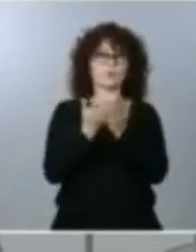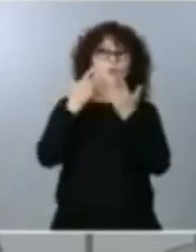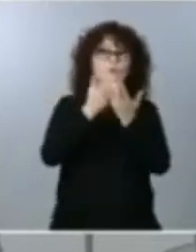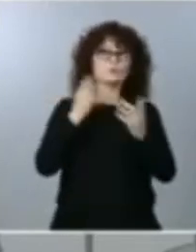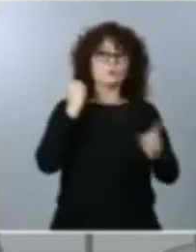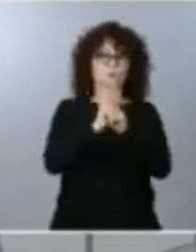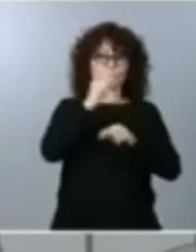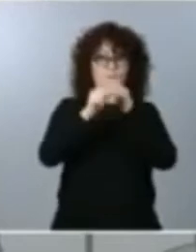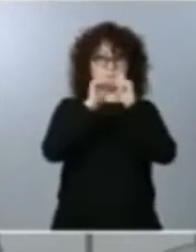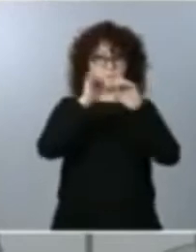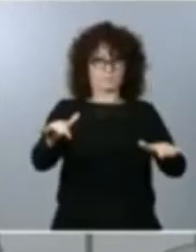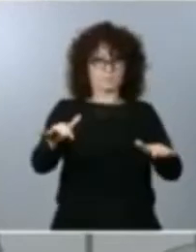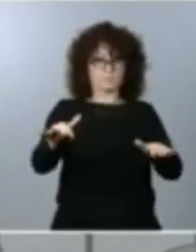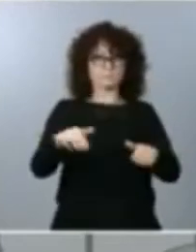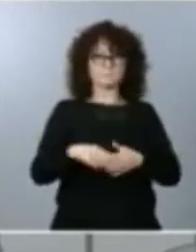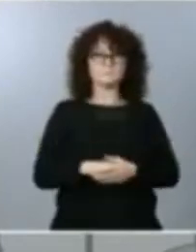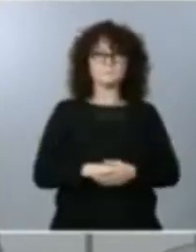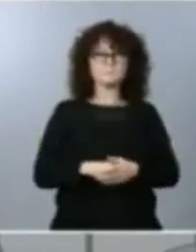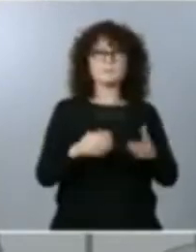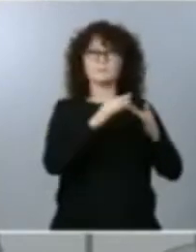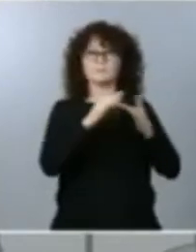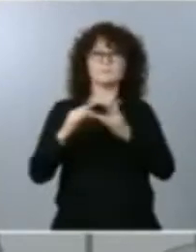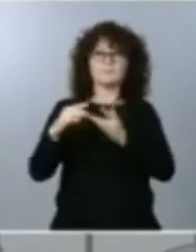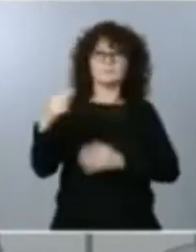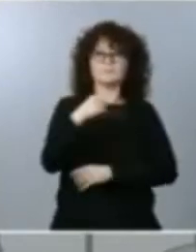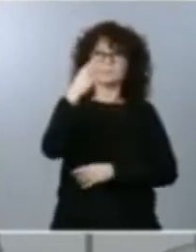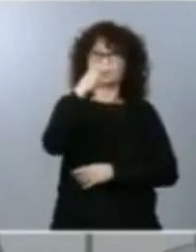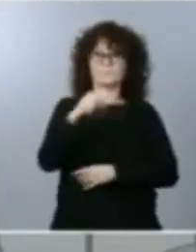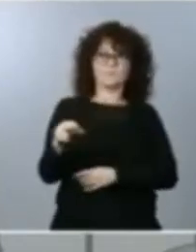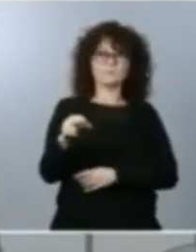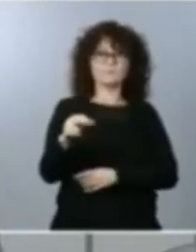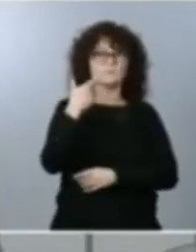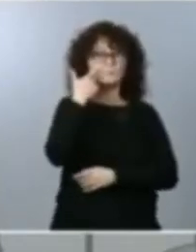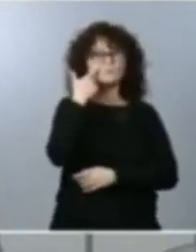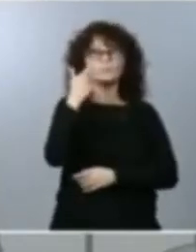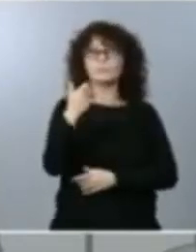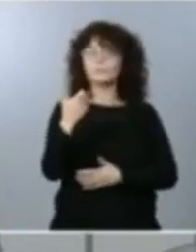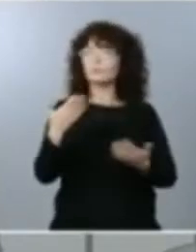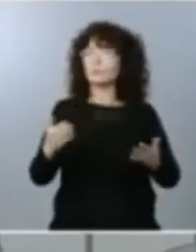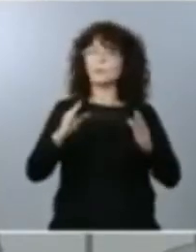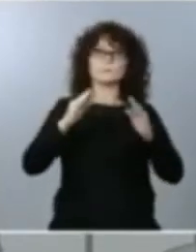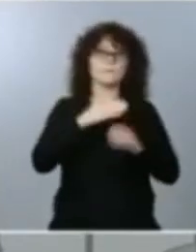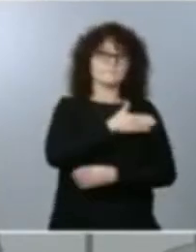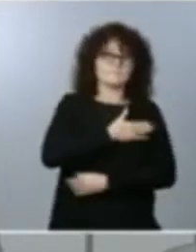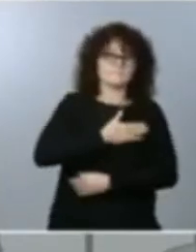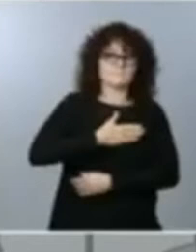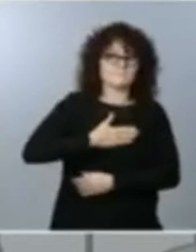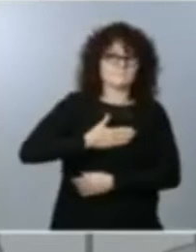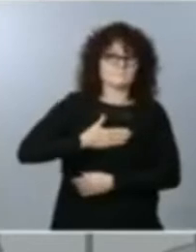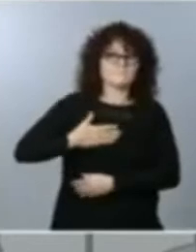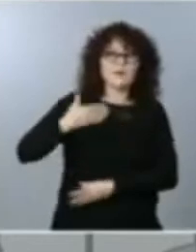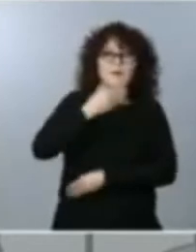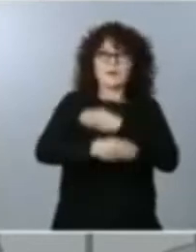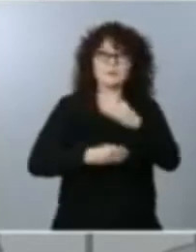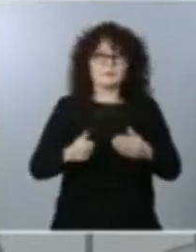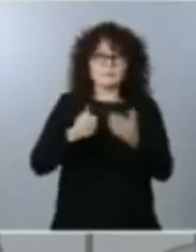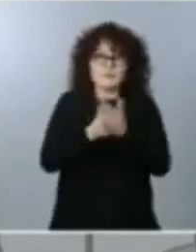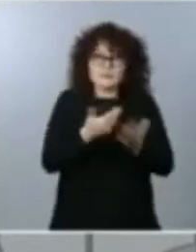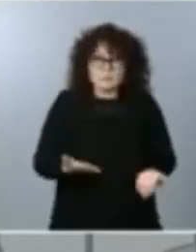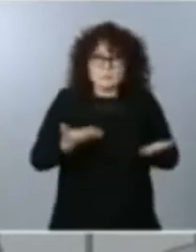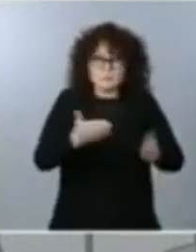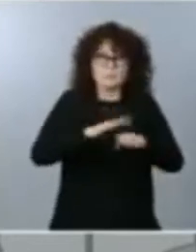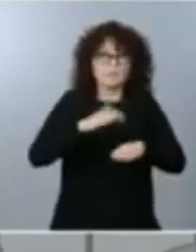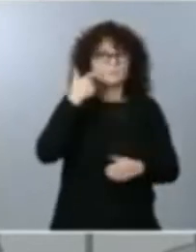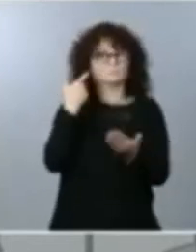Los líderes del G20 han puesto de relieve su firme voluntad de hacer todo lo necesario para garantizar el acceso universal